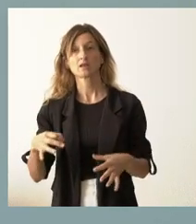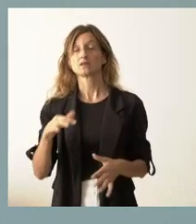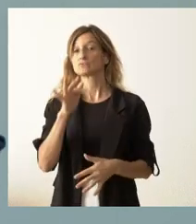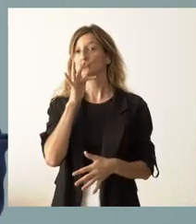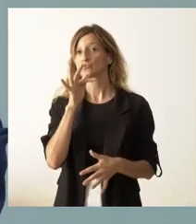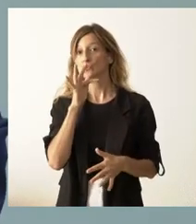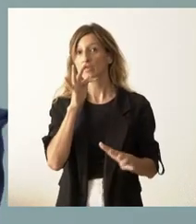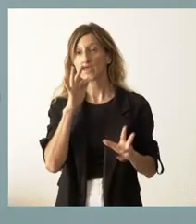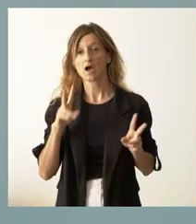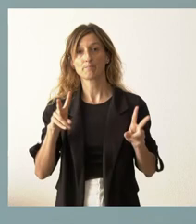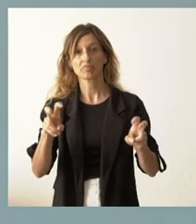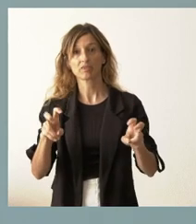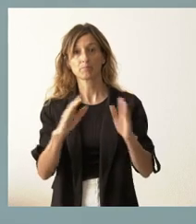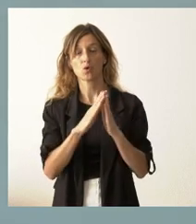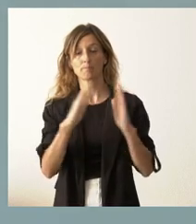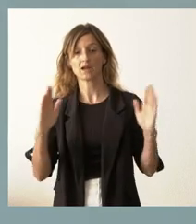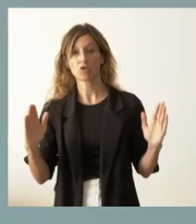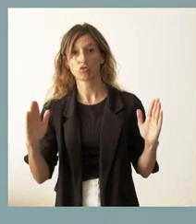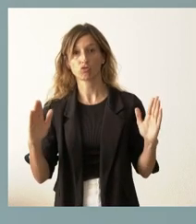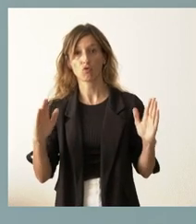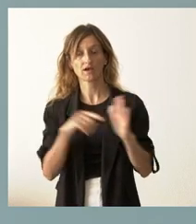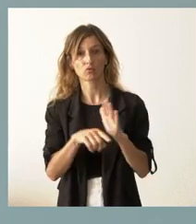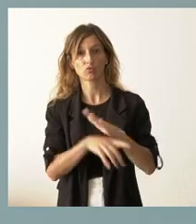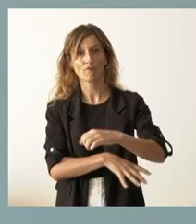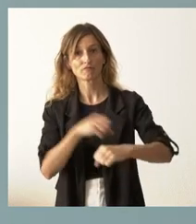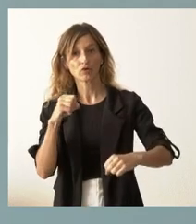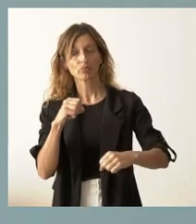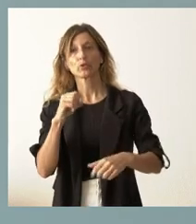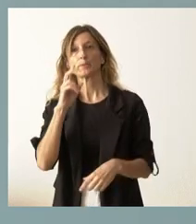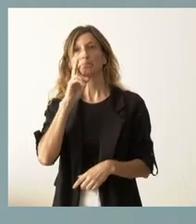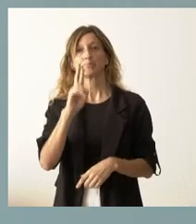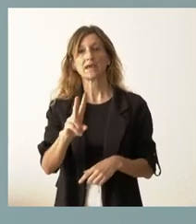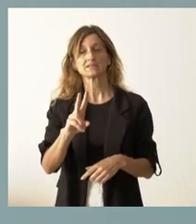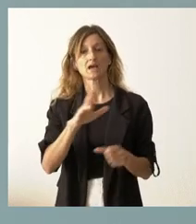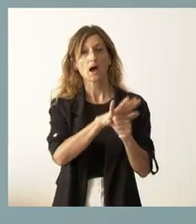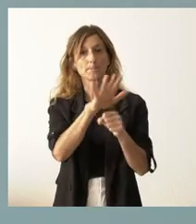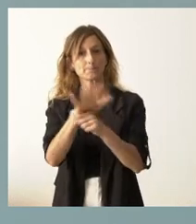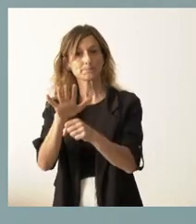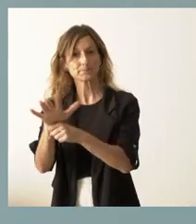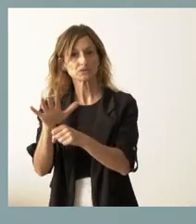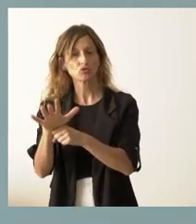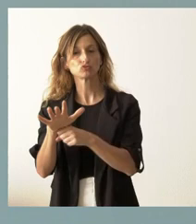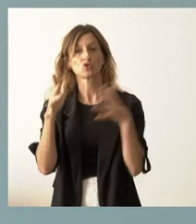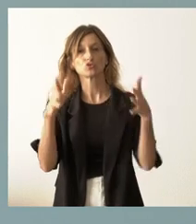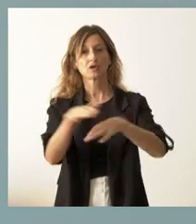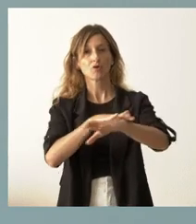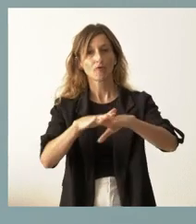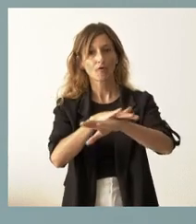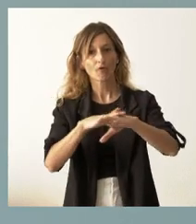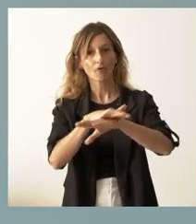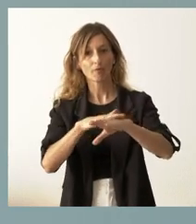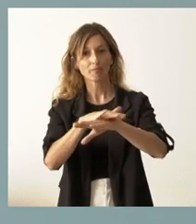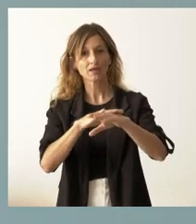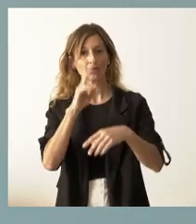principio del periodo de ejecución de estos fondos, ven ustedes que en diversos ámbitos todos los consejos de gobierno vamos trayendo